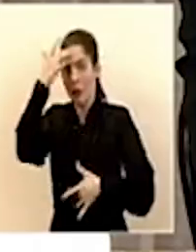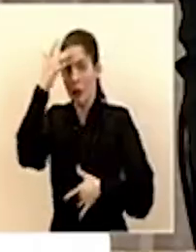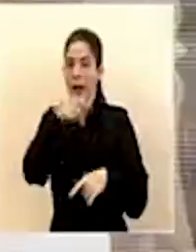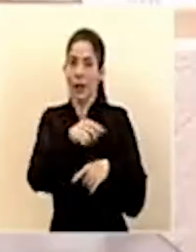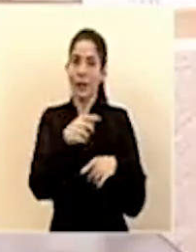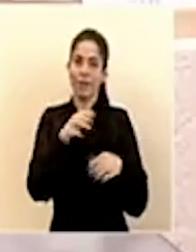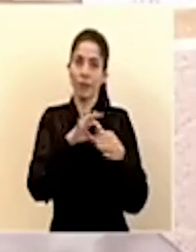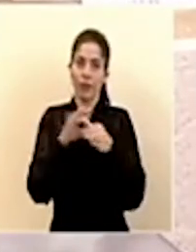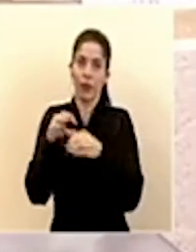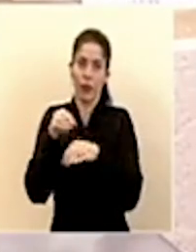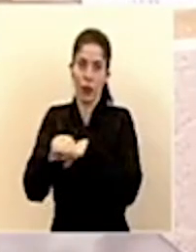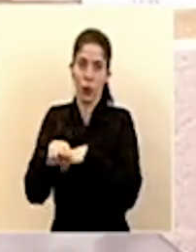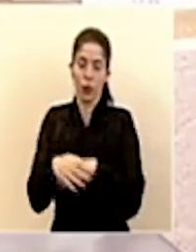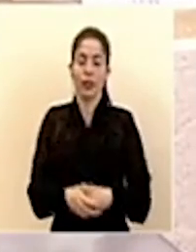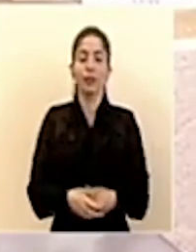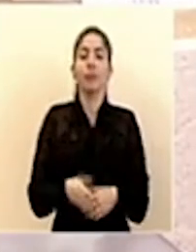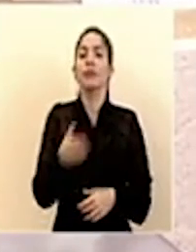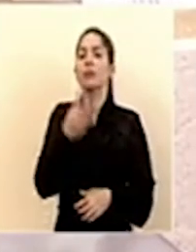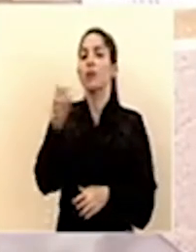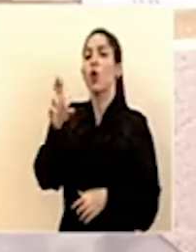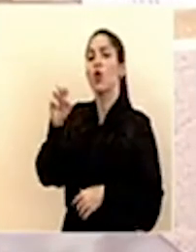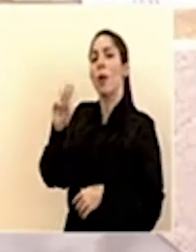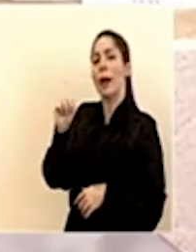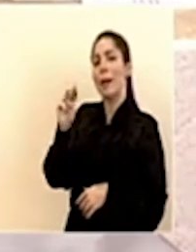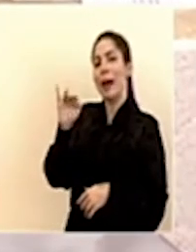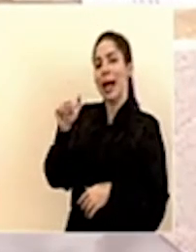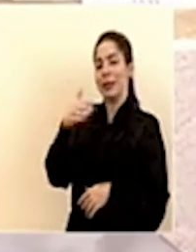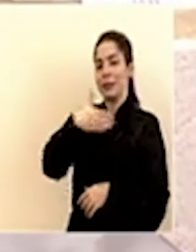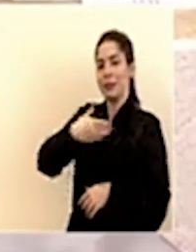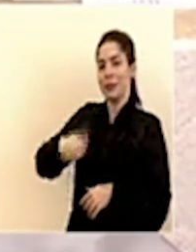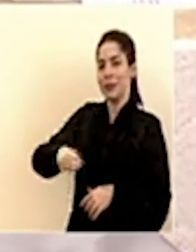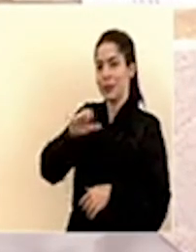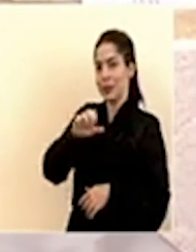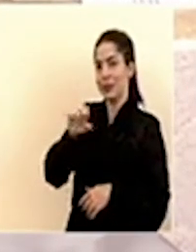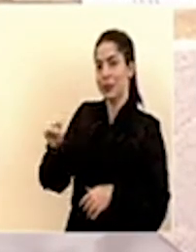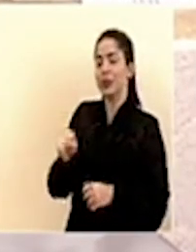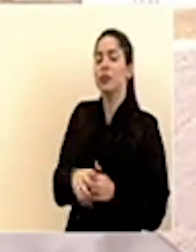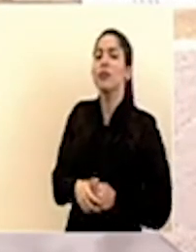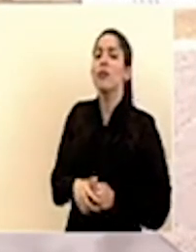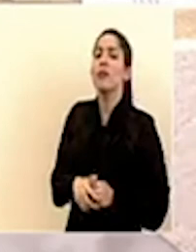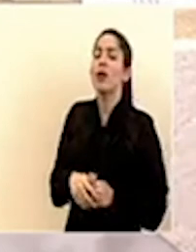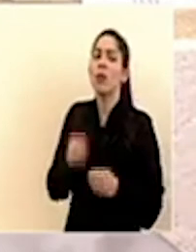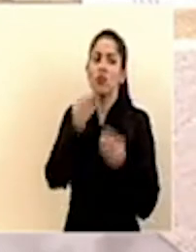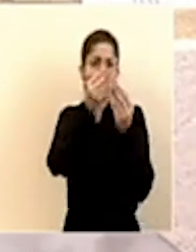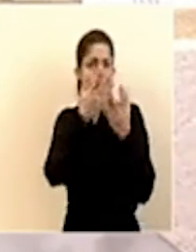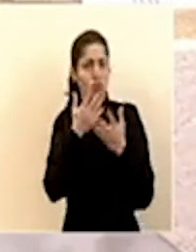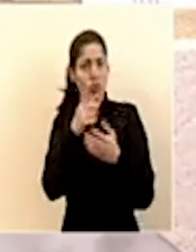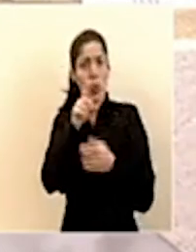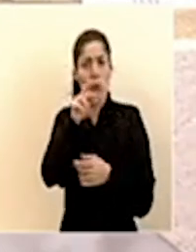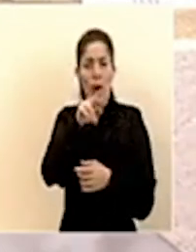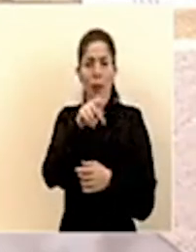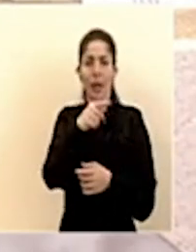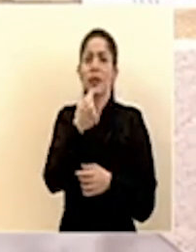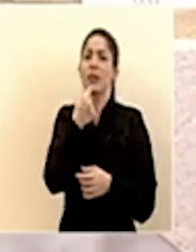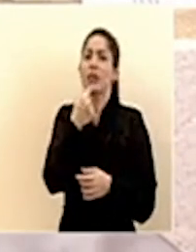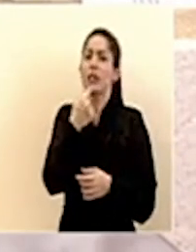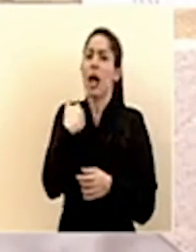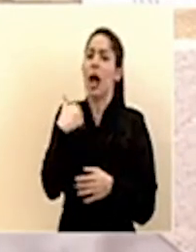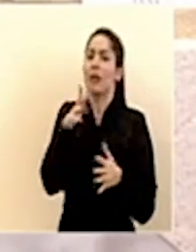para el doctor Román Macaya presidente ejecutivo de la caja costarricense de seguro social nos indica esta colega hay unos